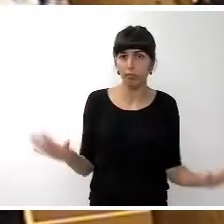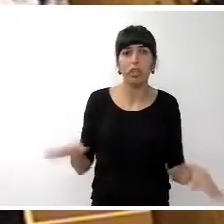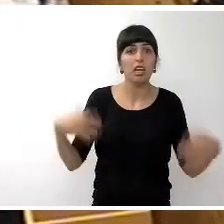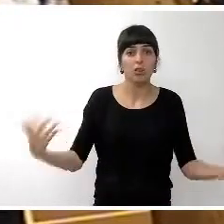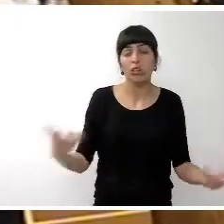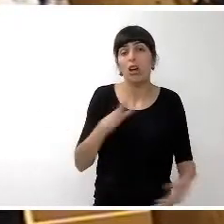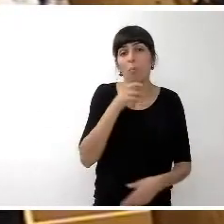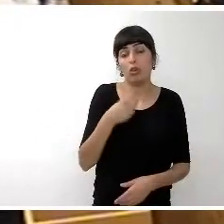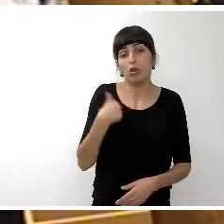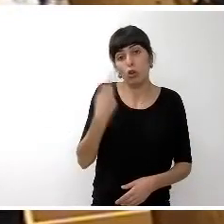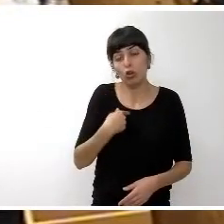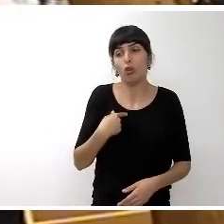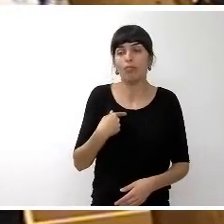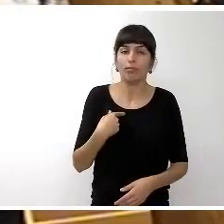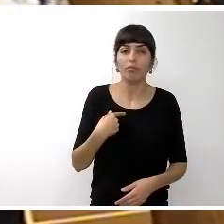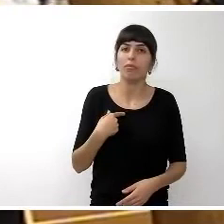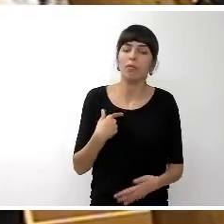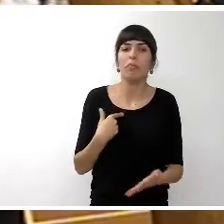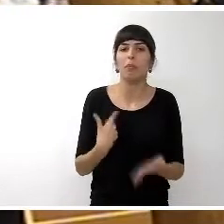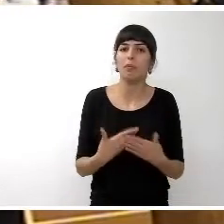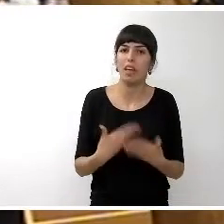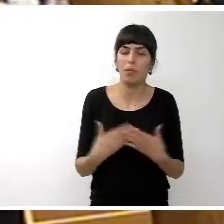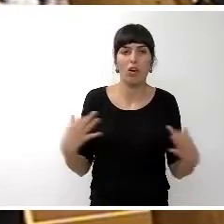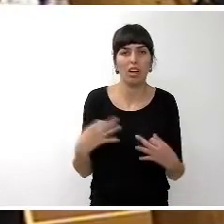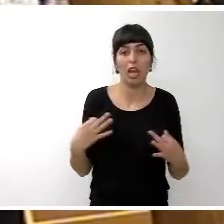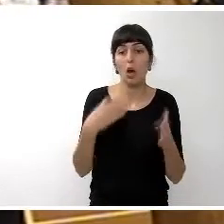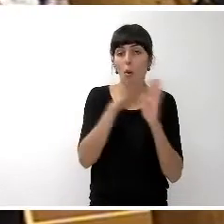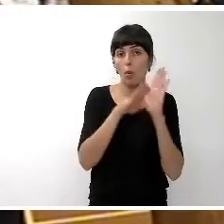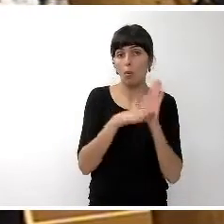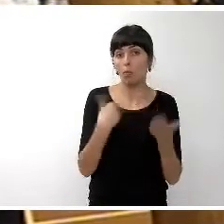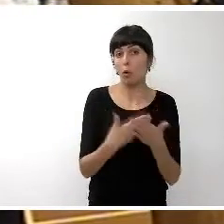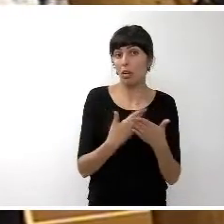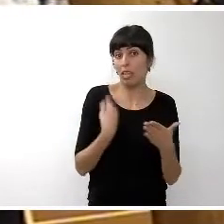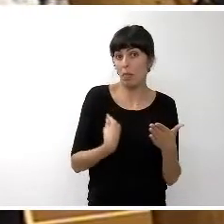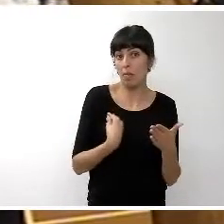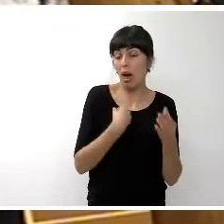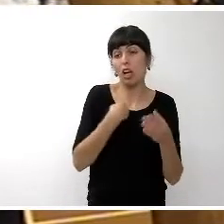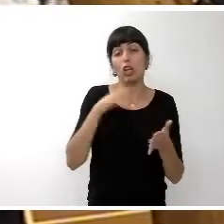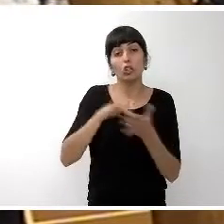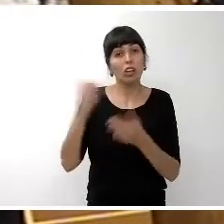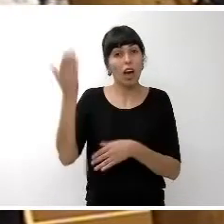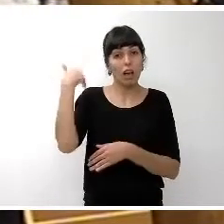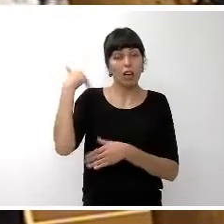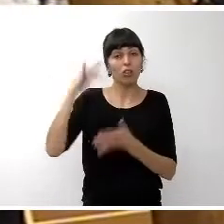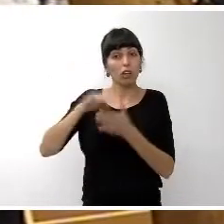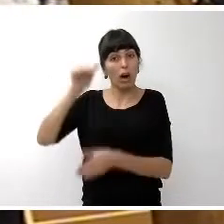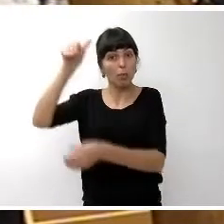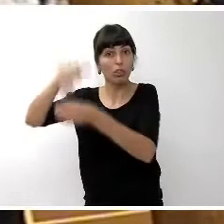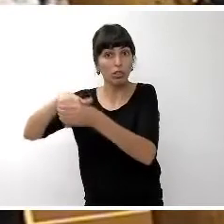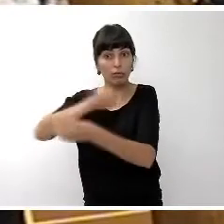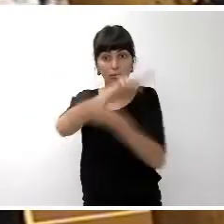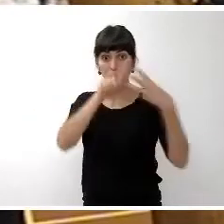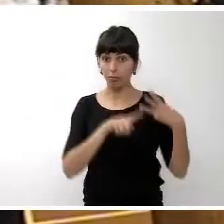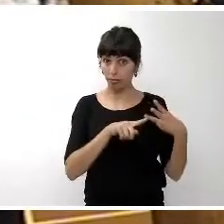eso, vamos a insistir, vamos a pedir que se mantenga la propuesta que se deriva de la votación de la comisión, en la que